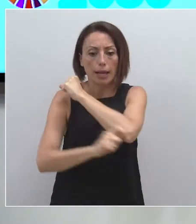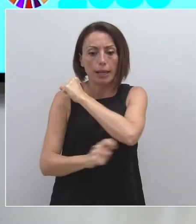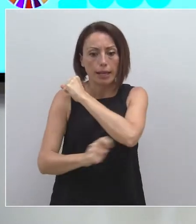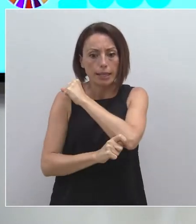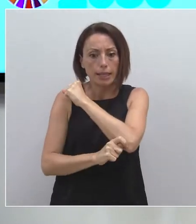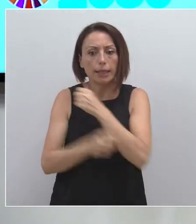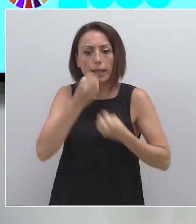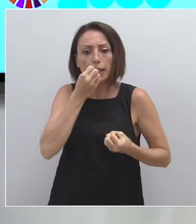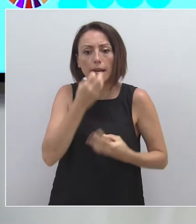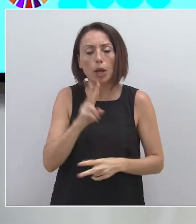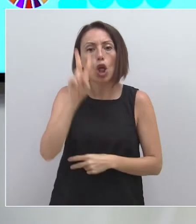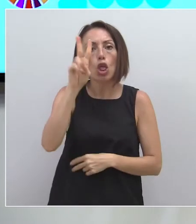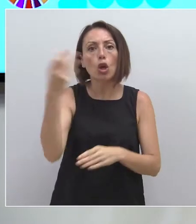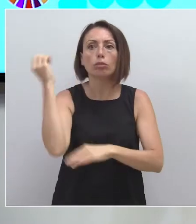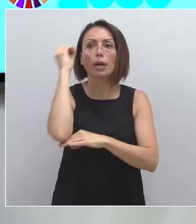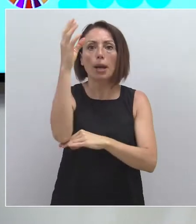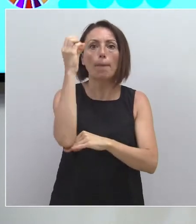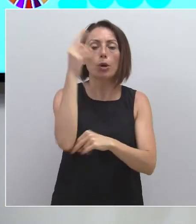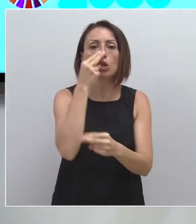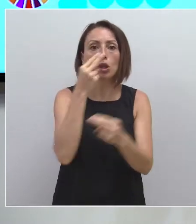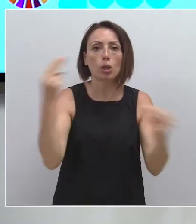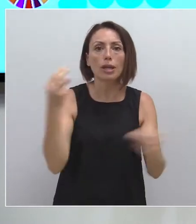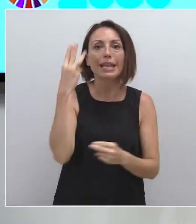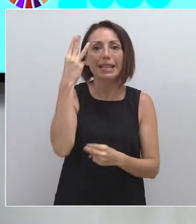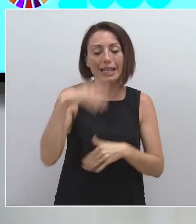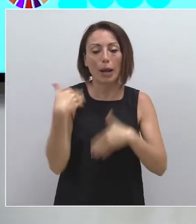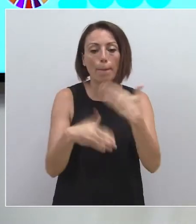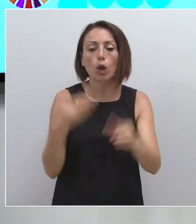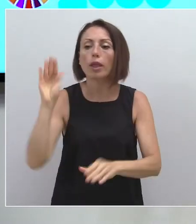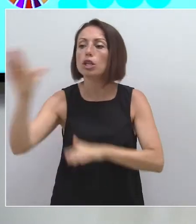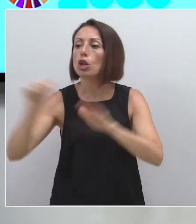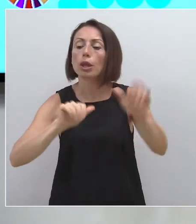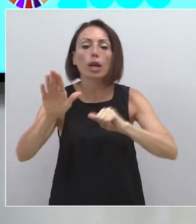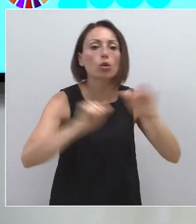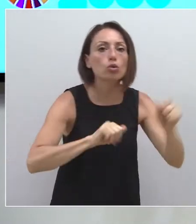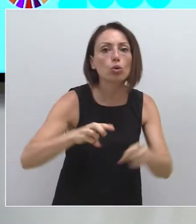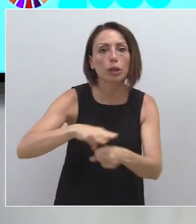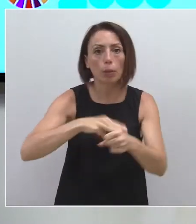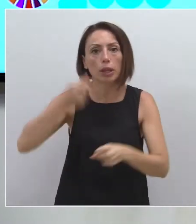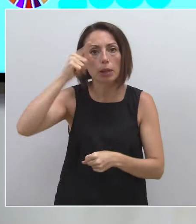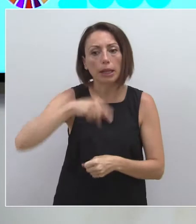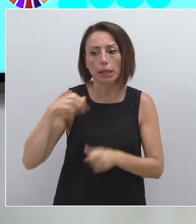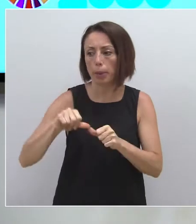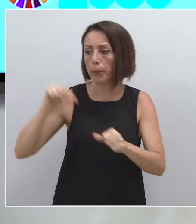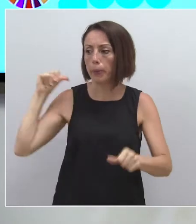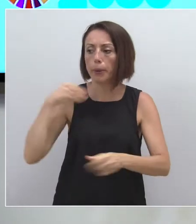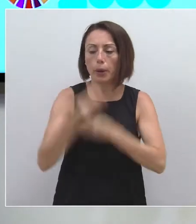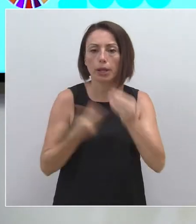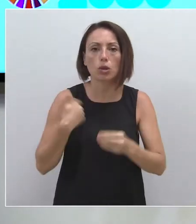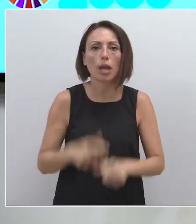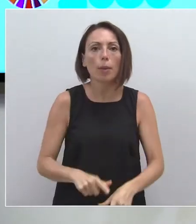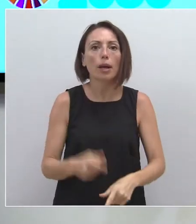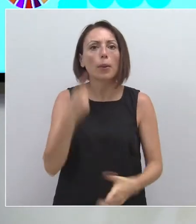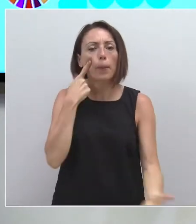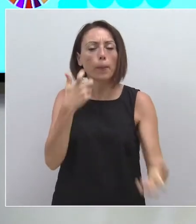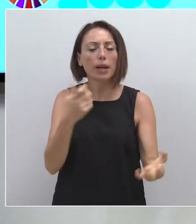sometido a dos exposiciones públicas y a tres procesos de consulta municipal. Además, y quiero destacar este aspecto,